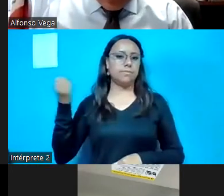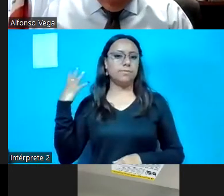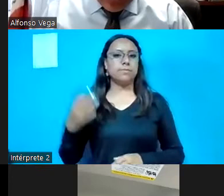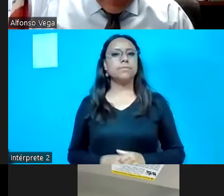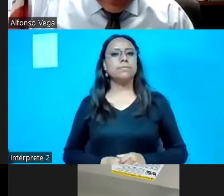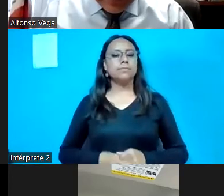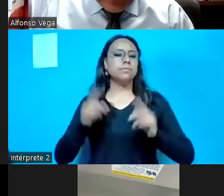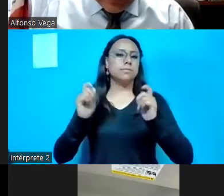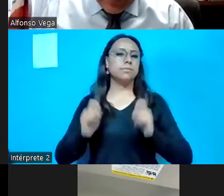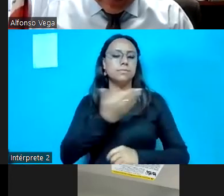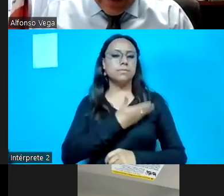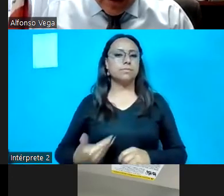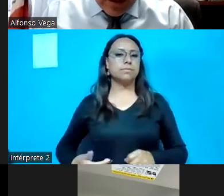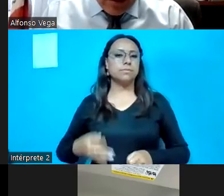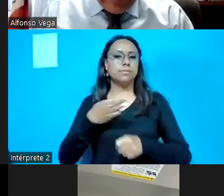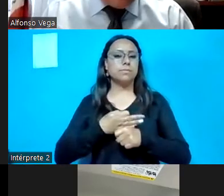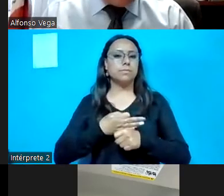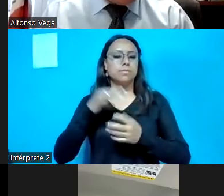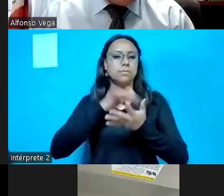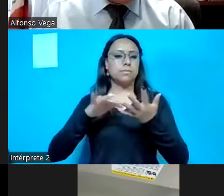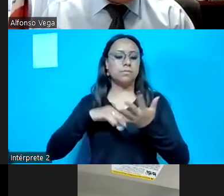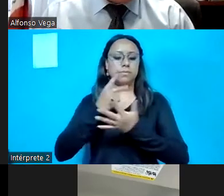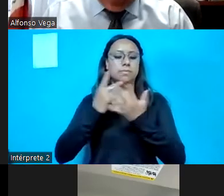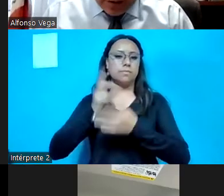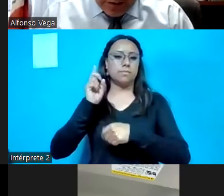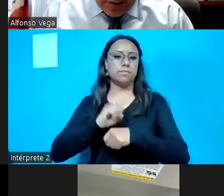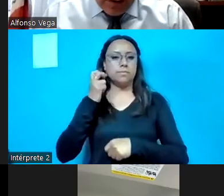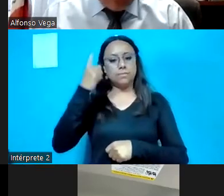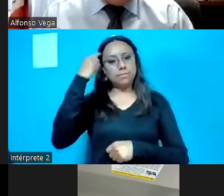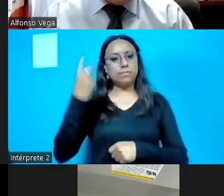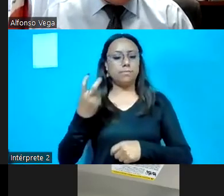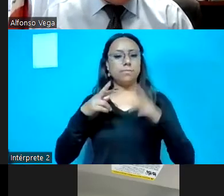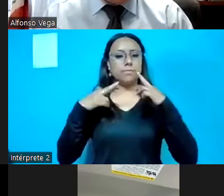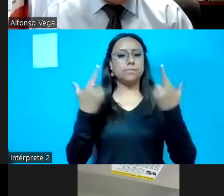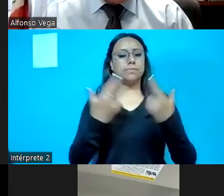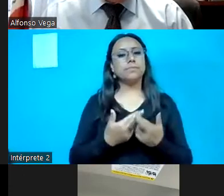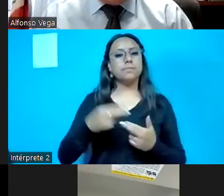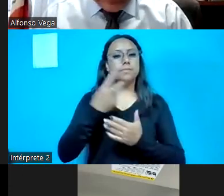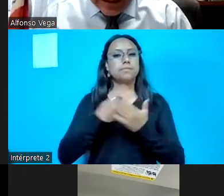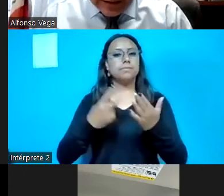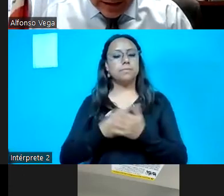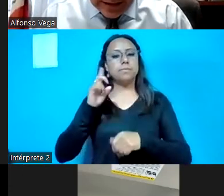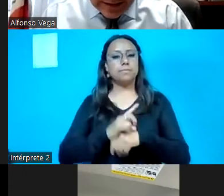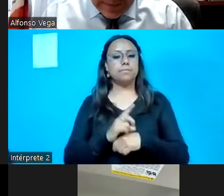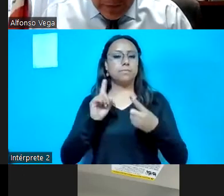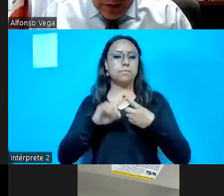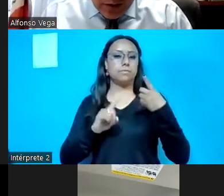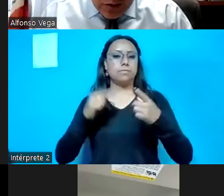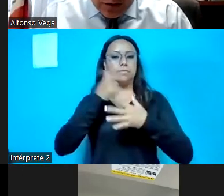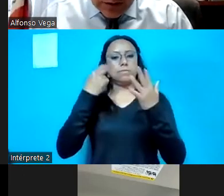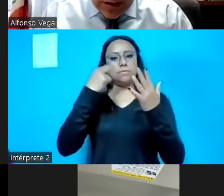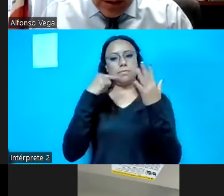Por instrucciones de la presidencia, se procede a dar lectura al orden del día para esta sesión. Orden del día. Uno, lista de asistencia.